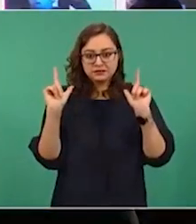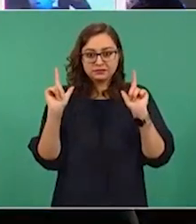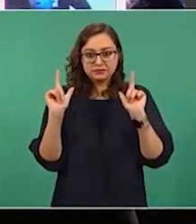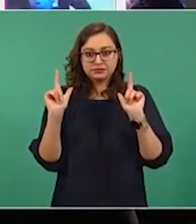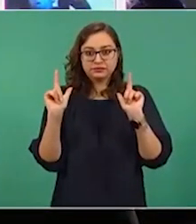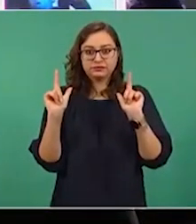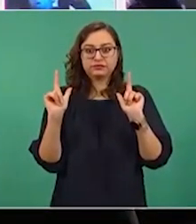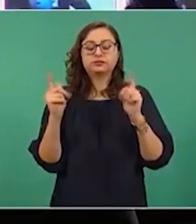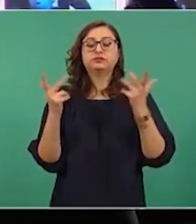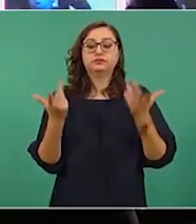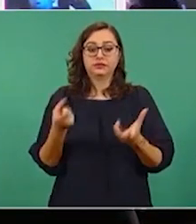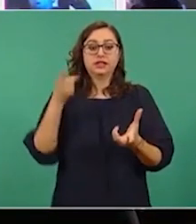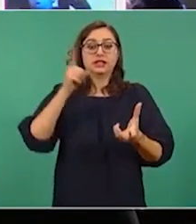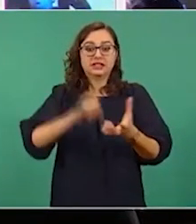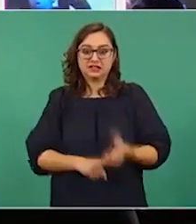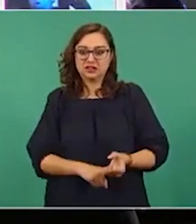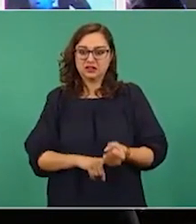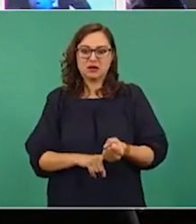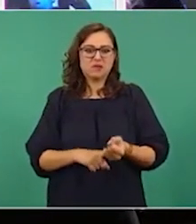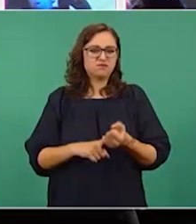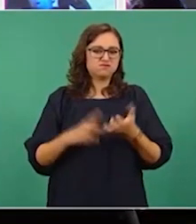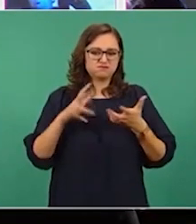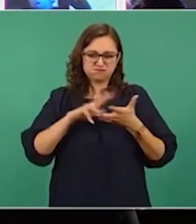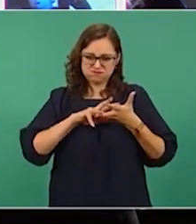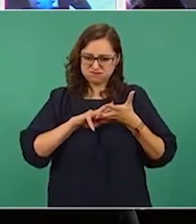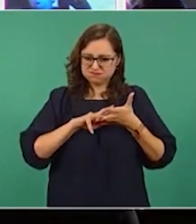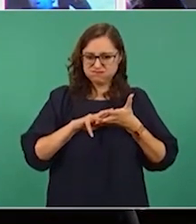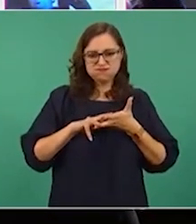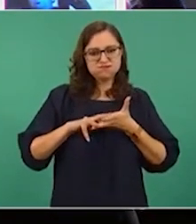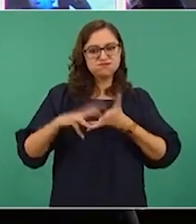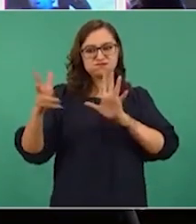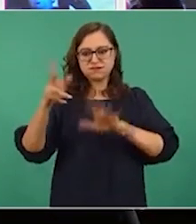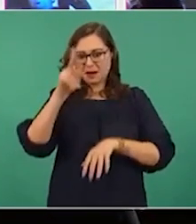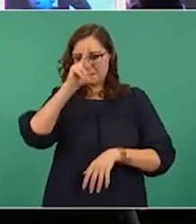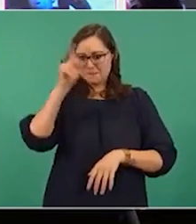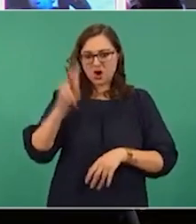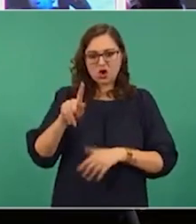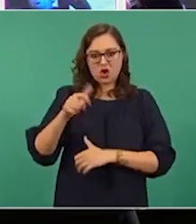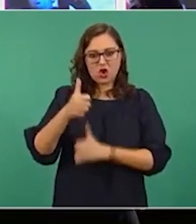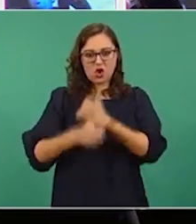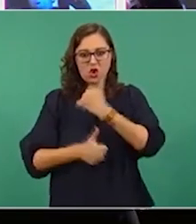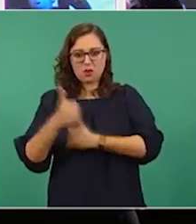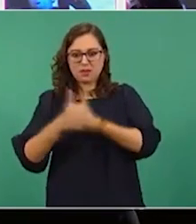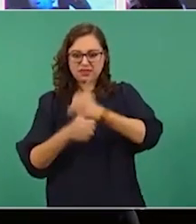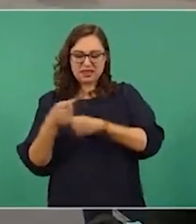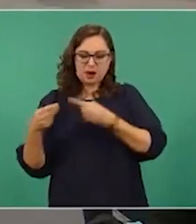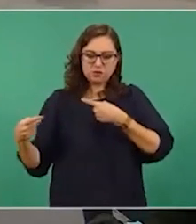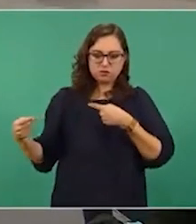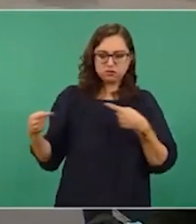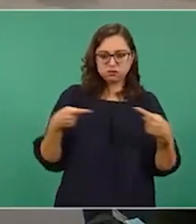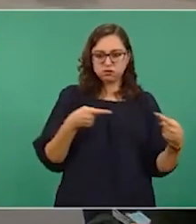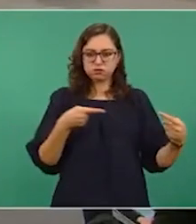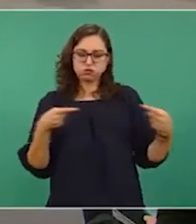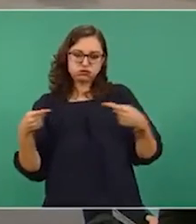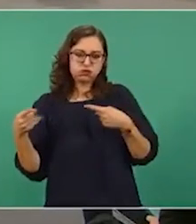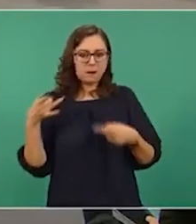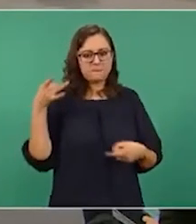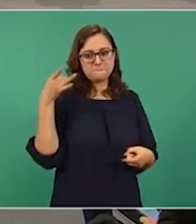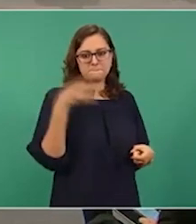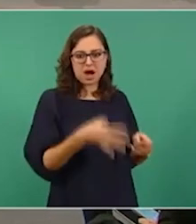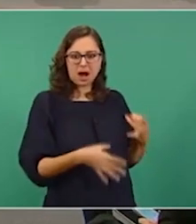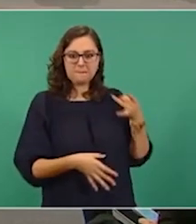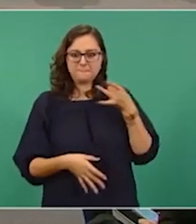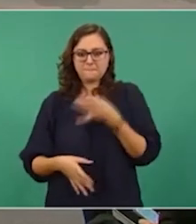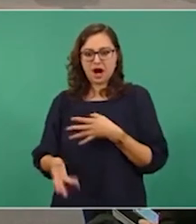un alto contenido de violencia, porque tienen que competir contra otros usuarios y gana el que